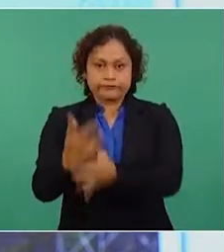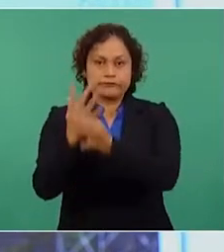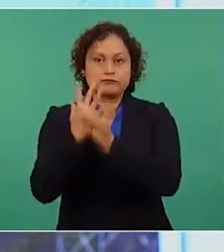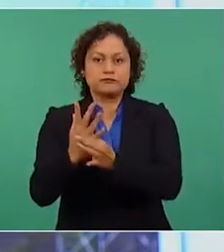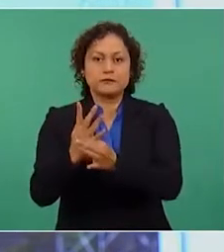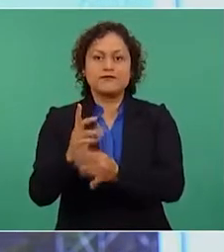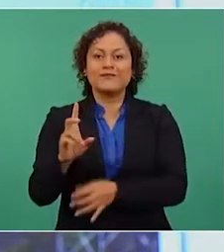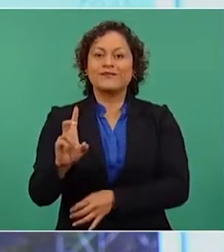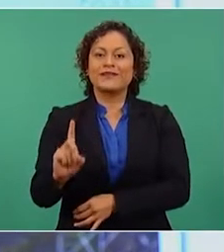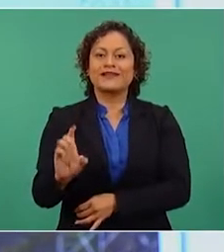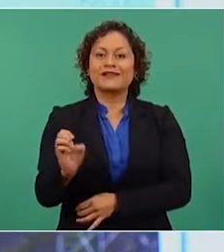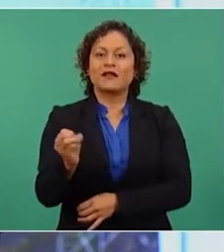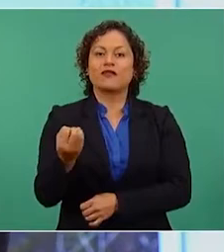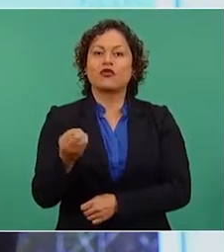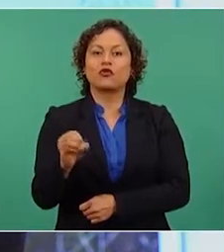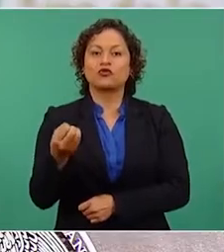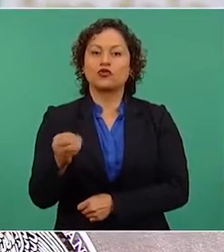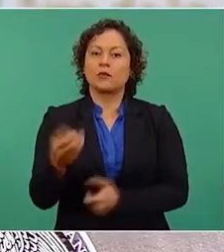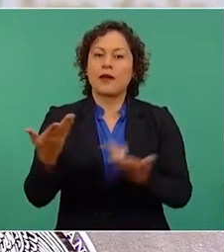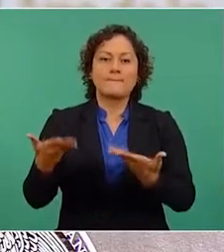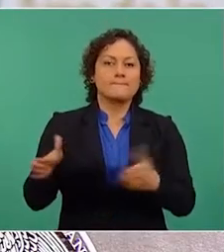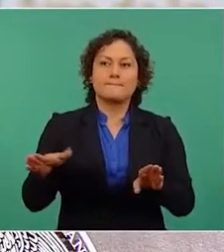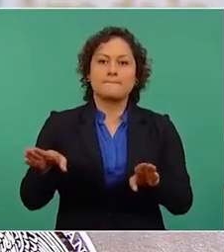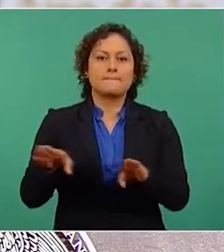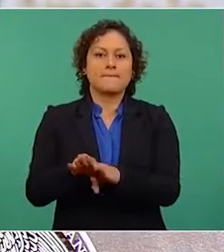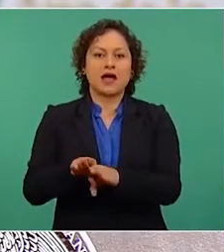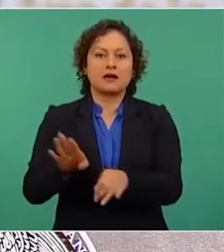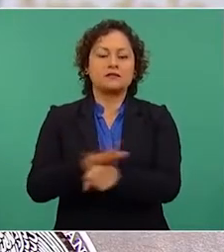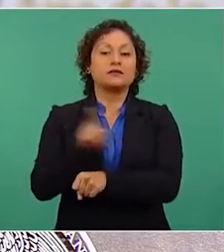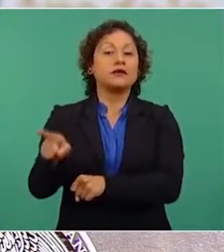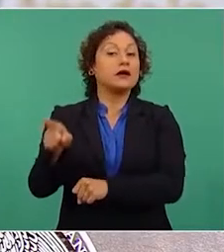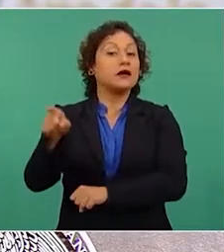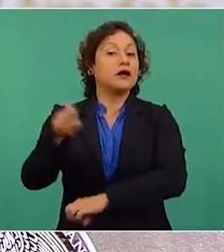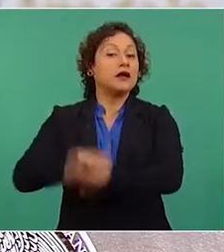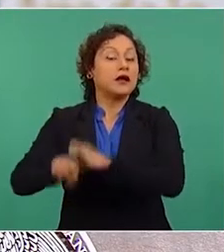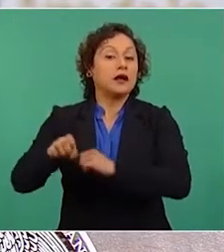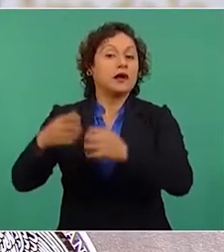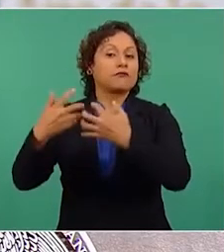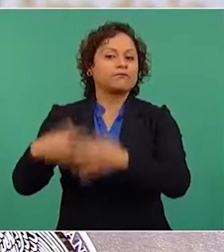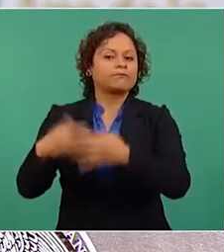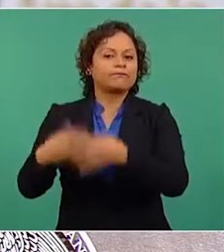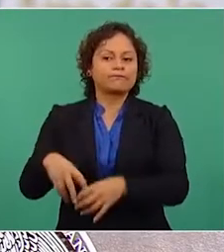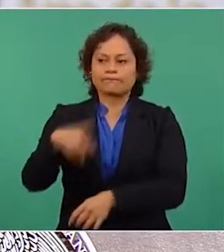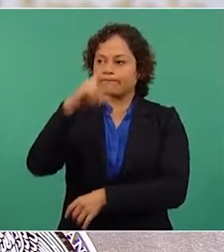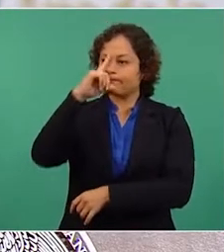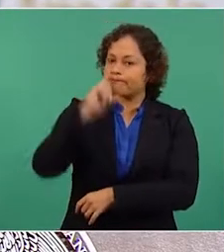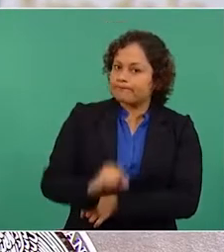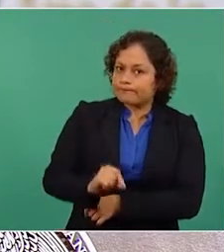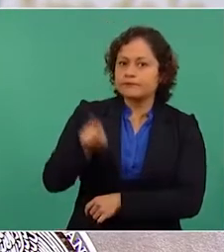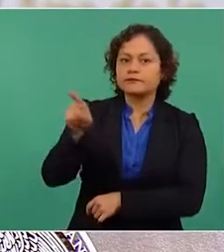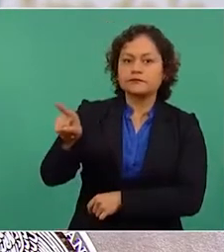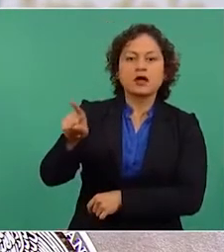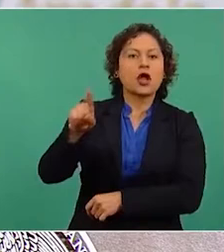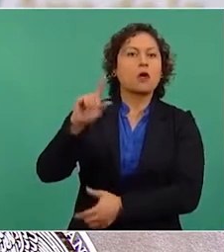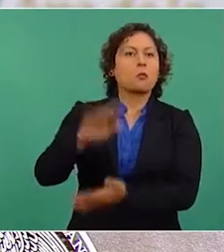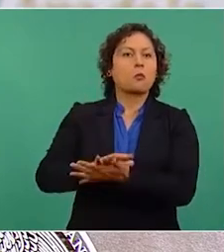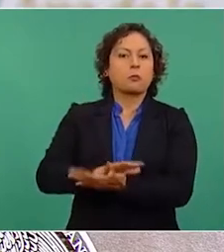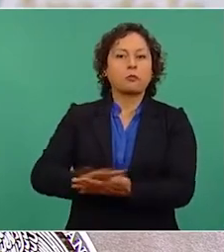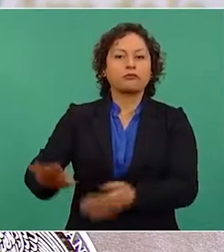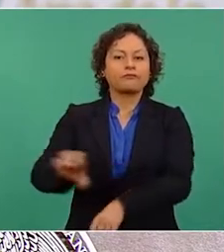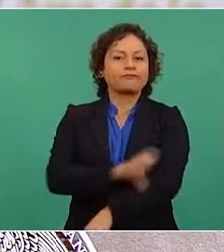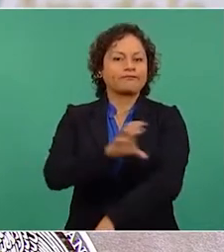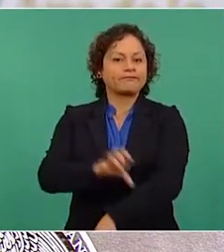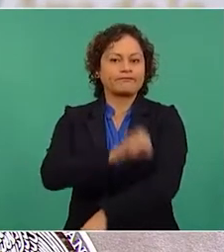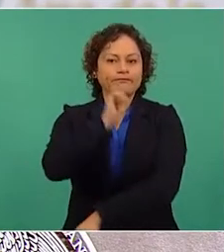sufrió una paralización temporal por una falla en el reactor que la habría dejado sin electricidad. La pieza